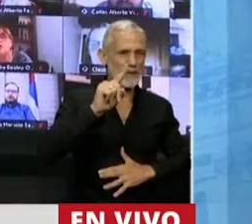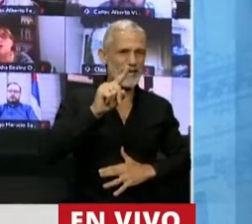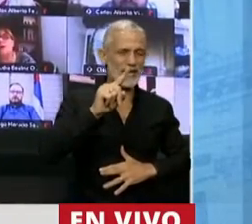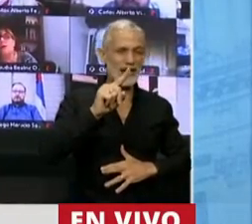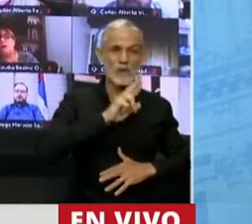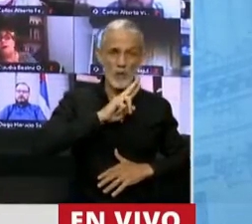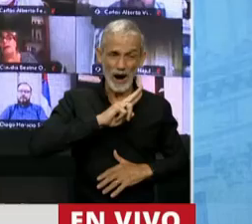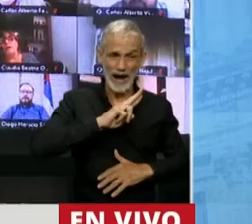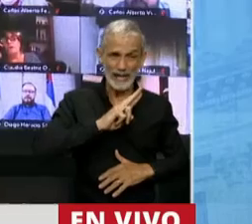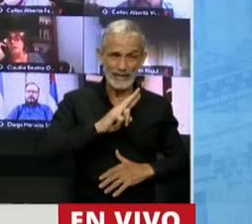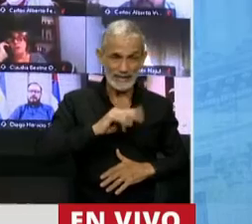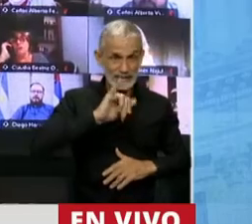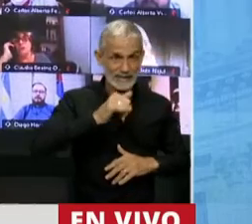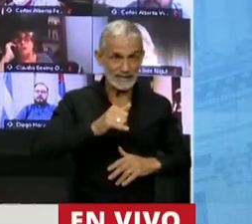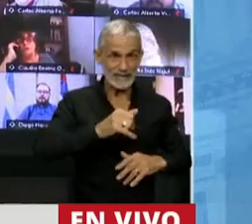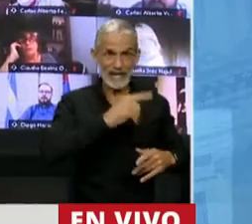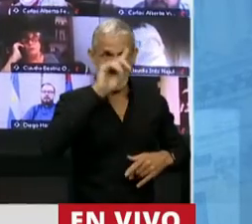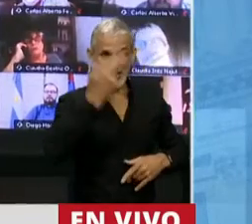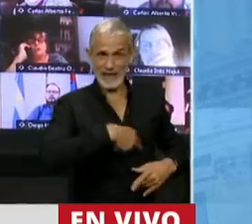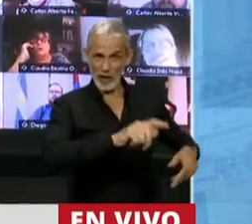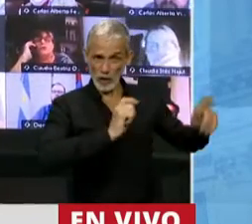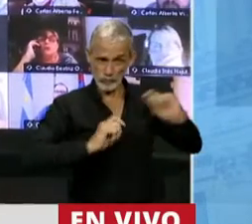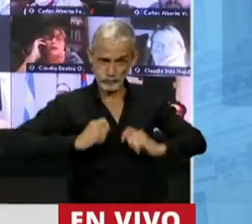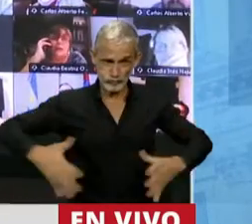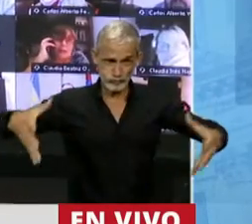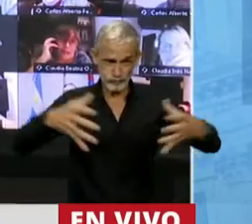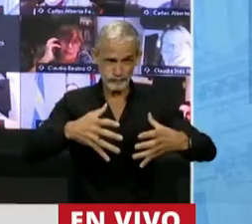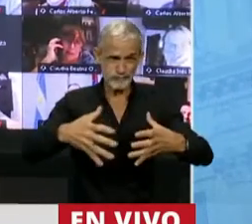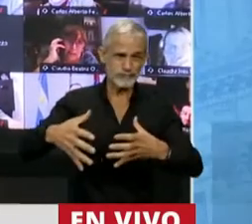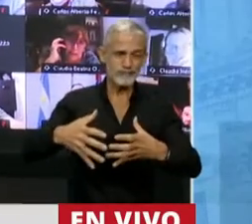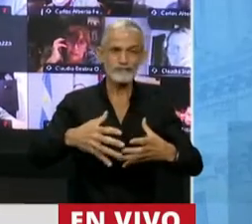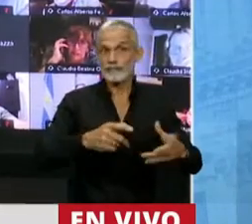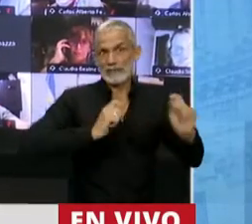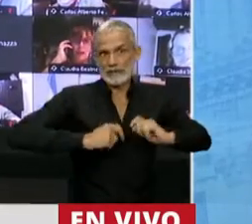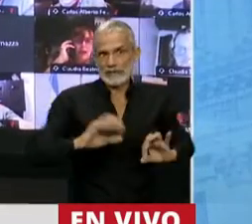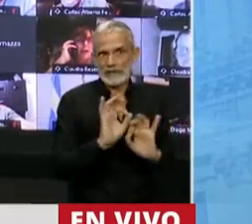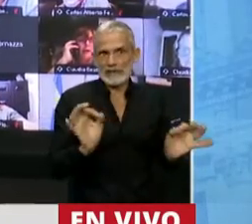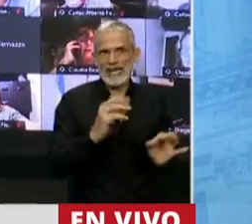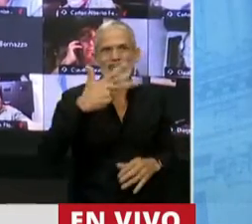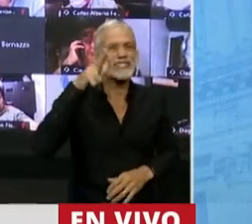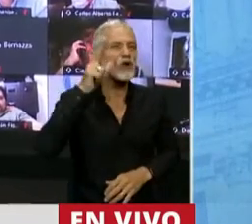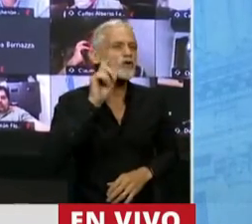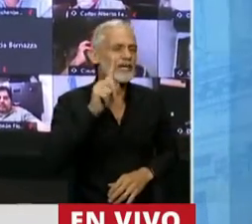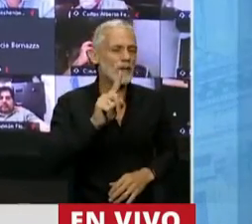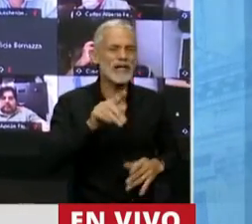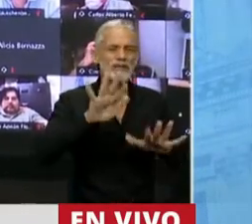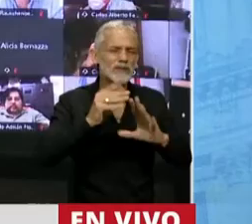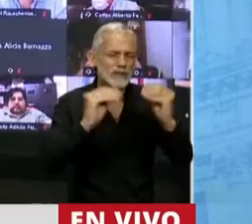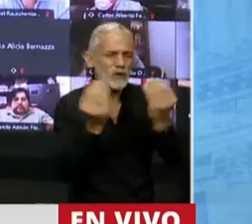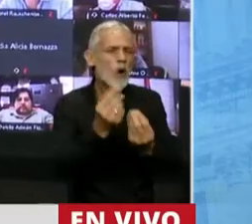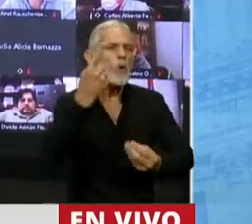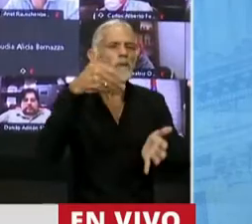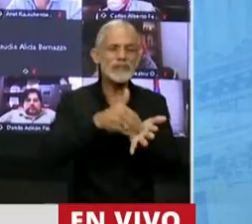recibían del Estado esta profilaxis, dejaron de recibirla. Por lo tanto, cerca de un millón de